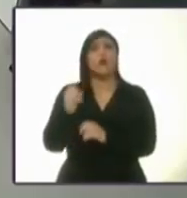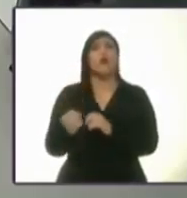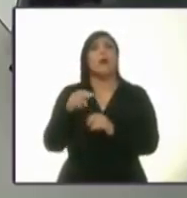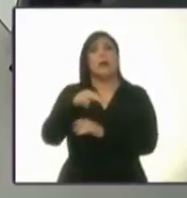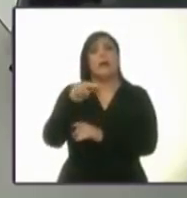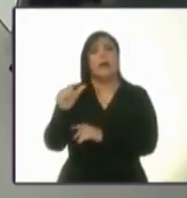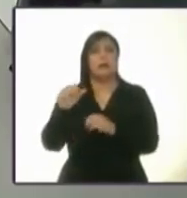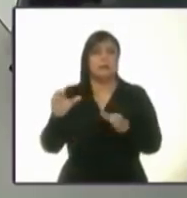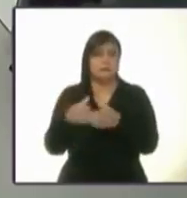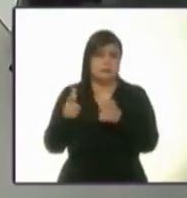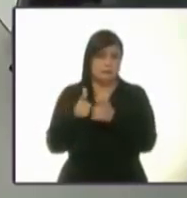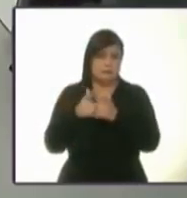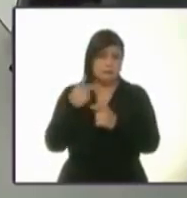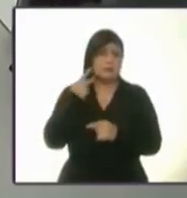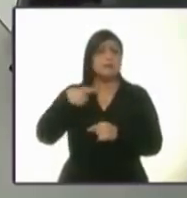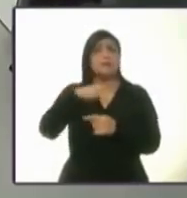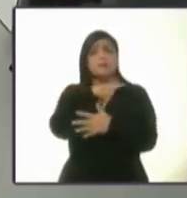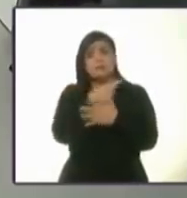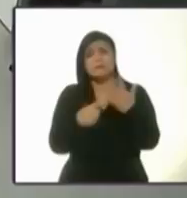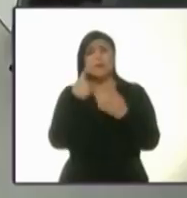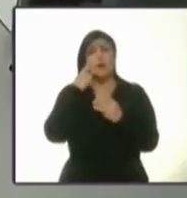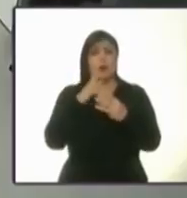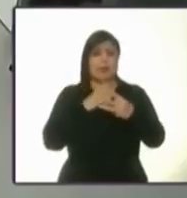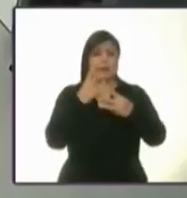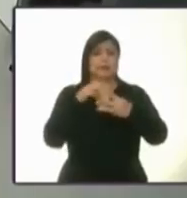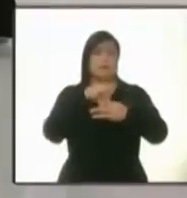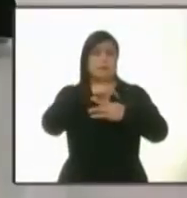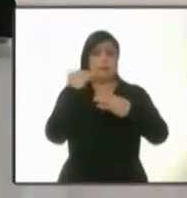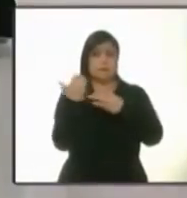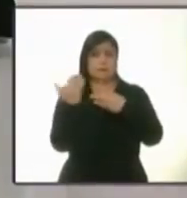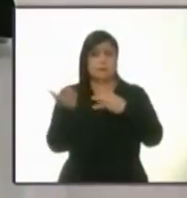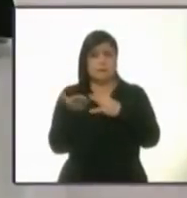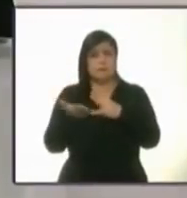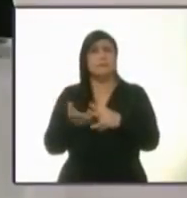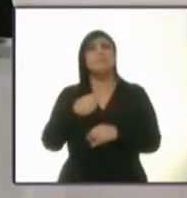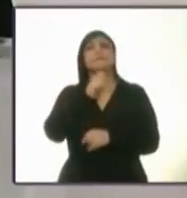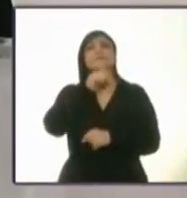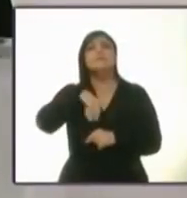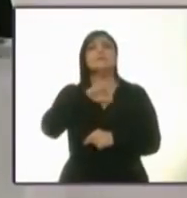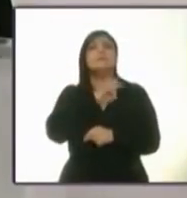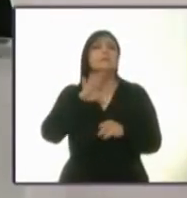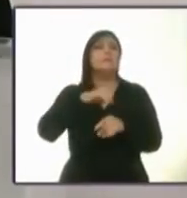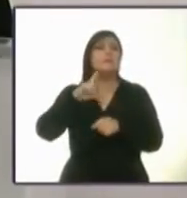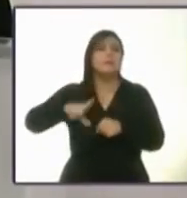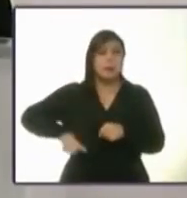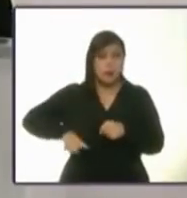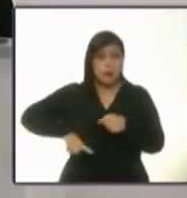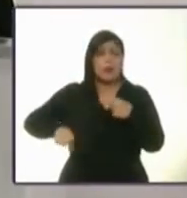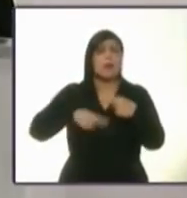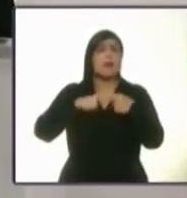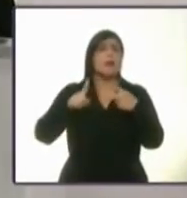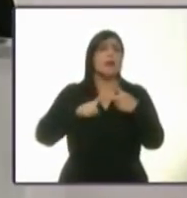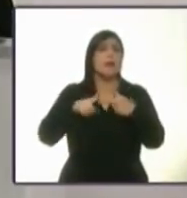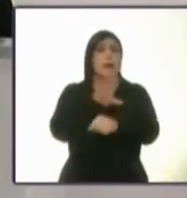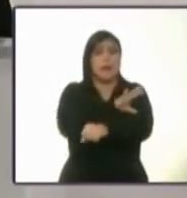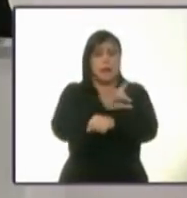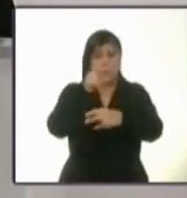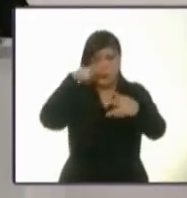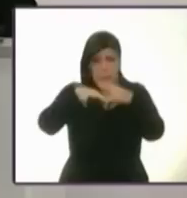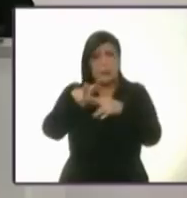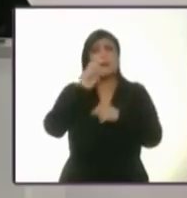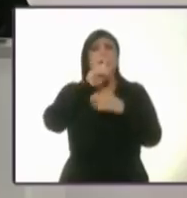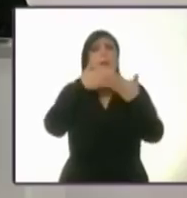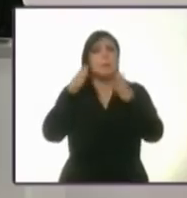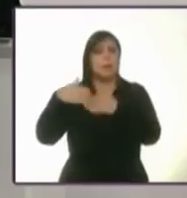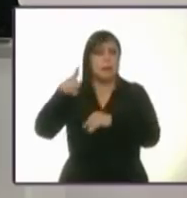formato de este debate está dividido en tres bloques. En los primeros dos, vamos a abordar los temas gobierno y transparencia y acceso a la